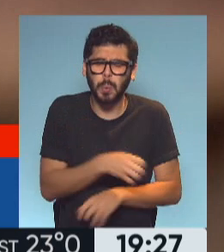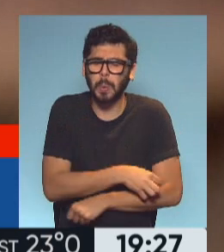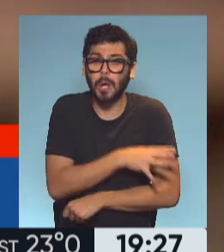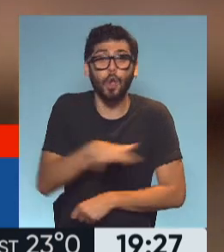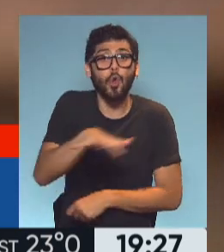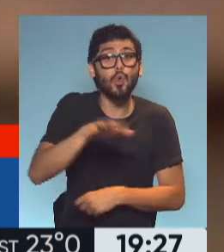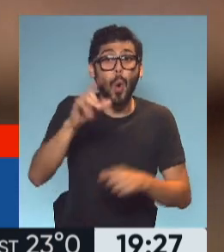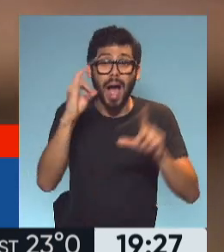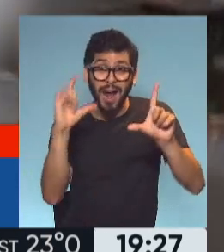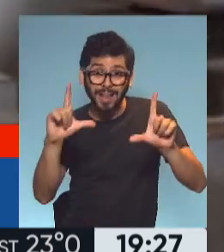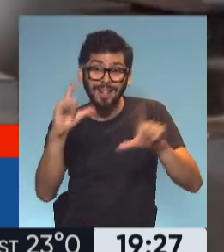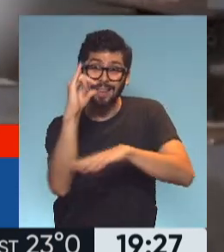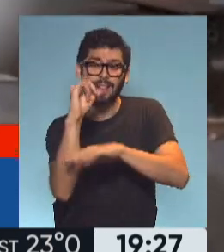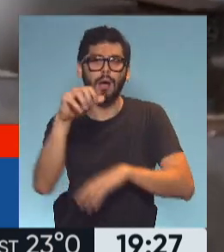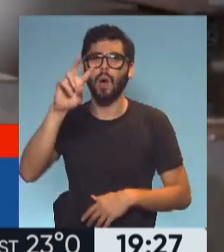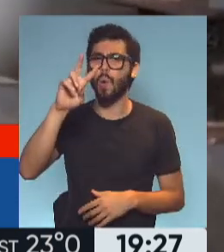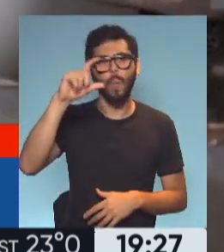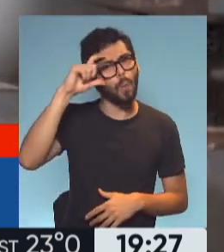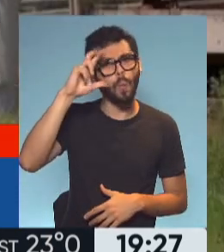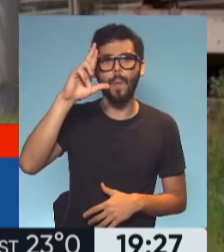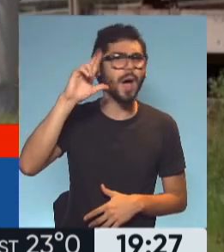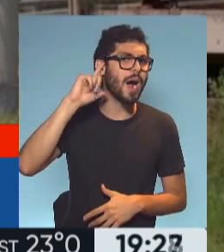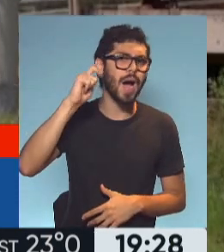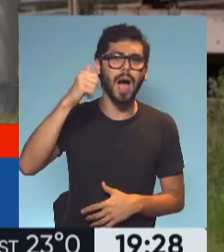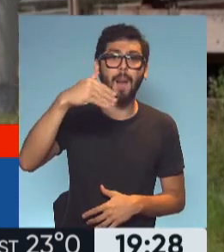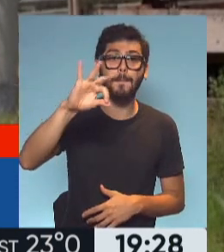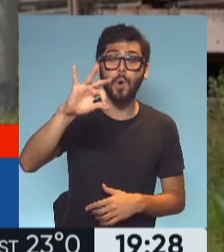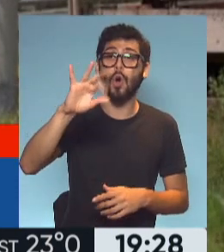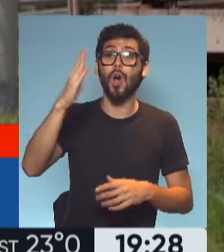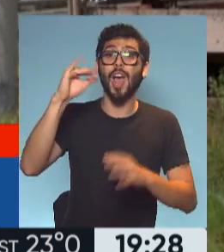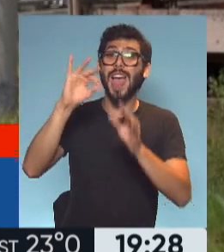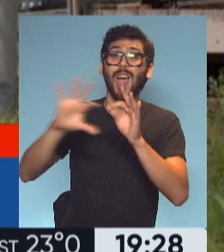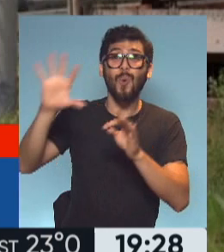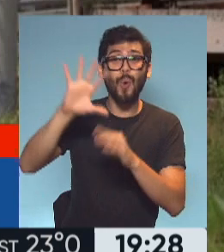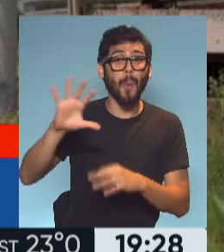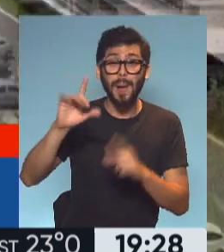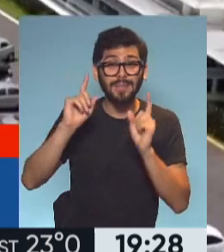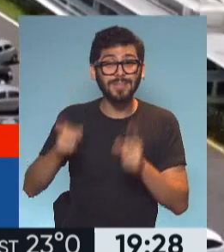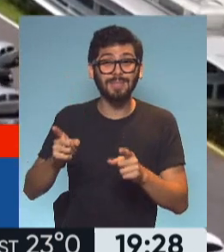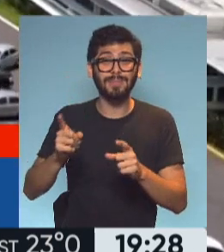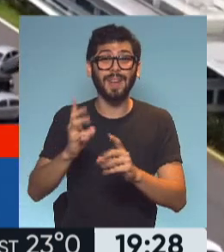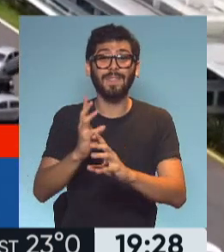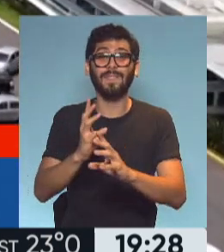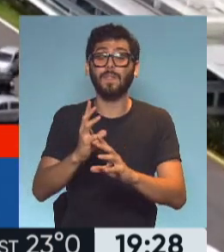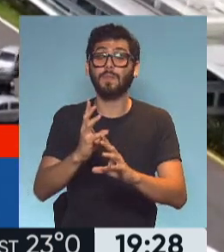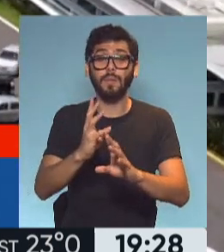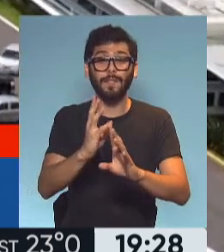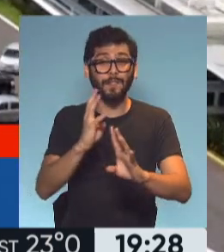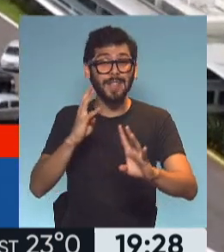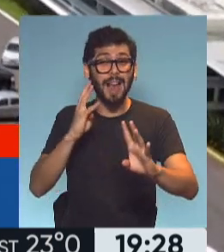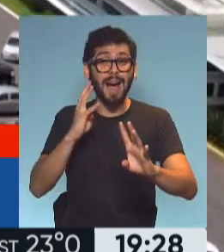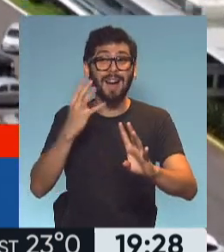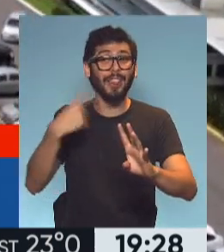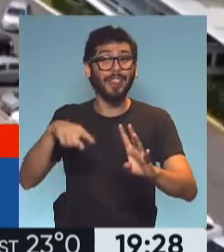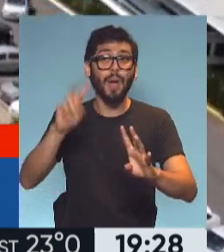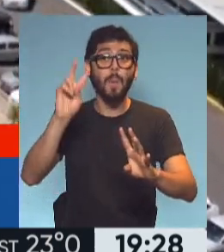Bérgamo, aquello que veíamos en algunas otras regiones de Europa. Filas para morir. Así de